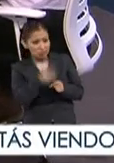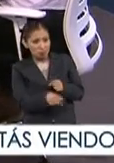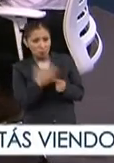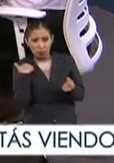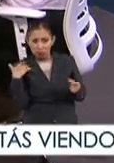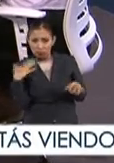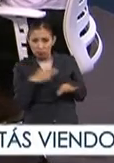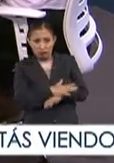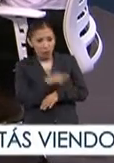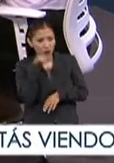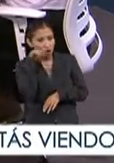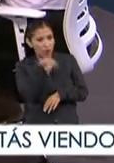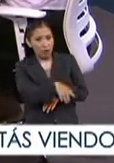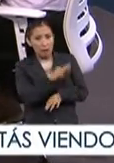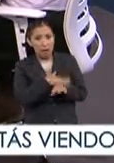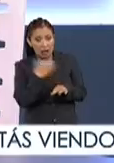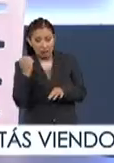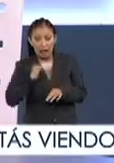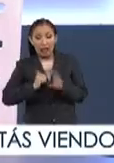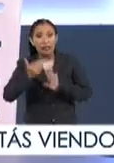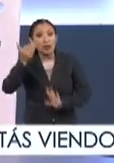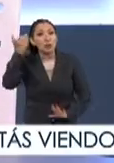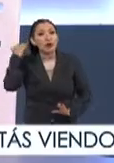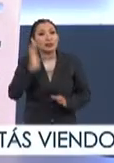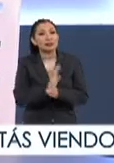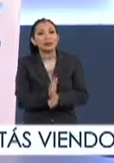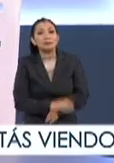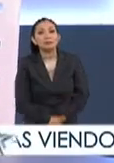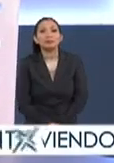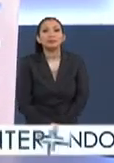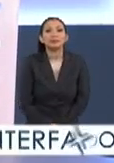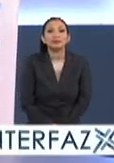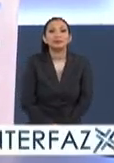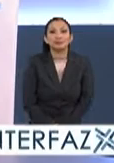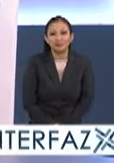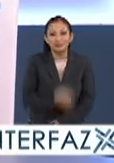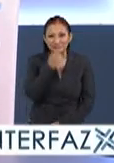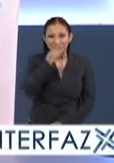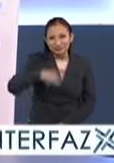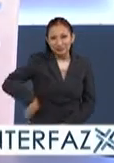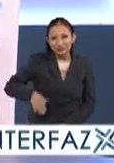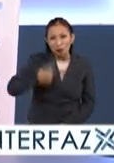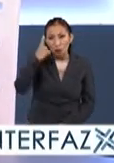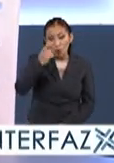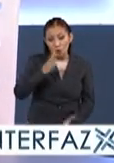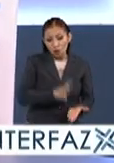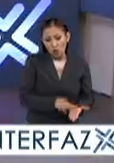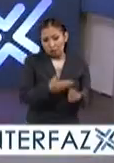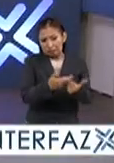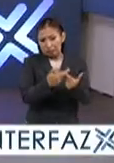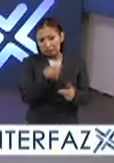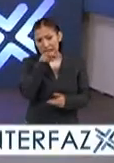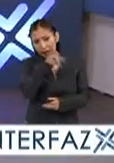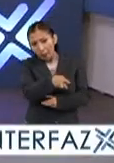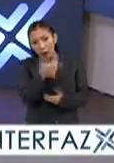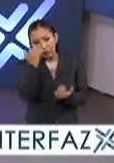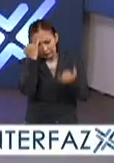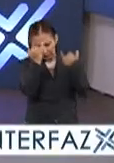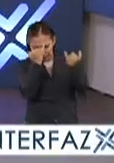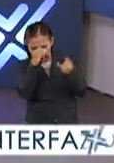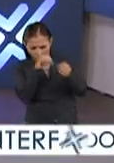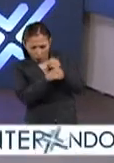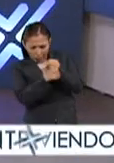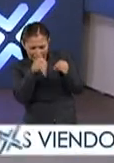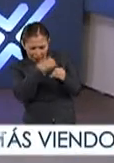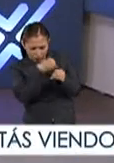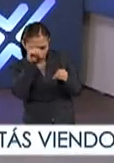evolucionado porque es de las más antiguas del cine exacto comentábamos que una de las riquezas es justo eso que como creas los